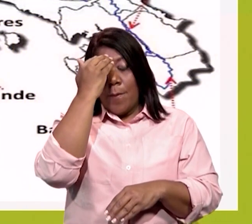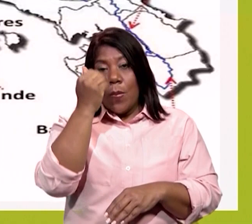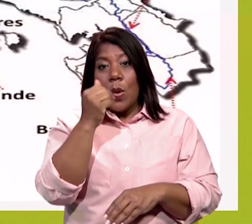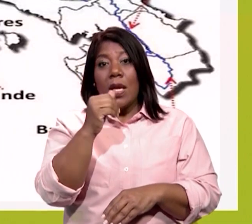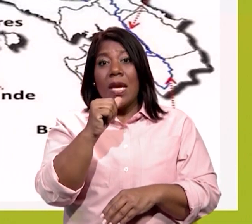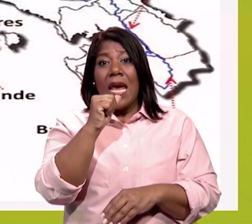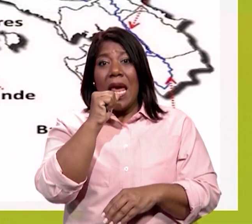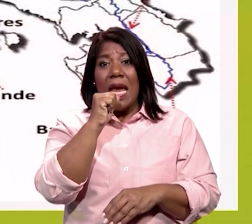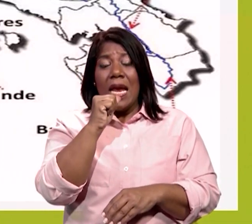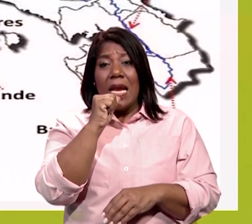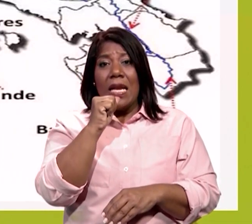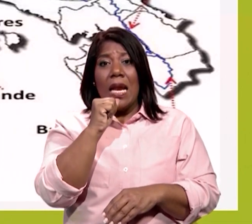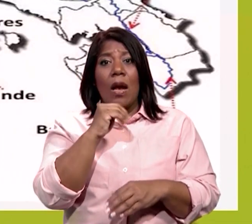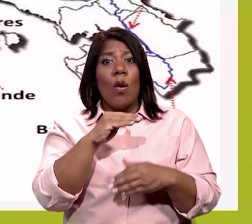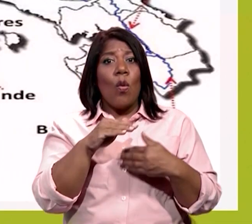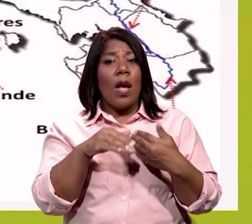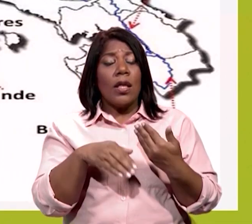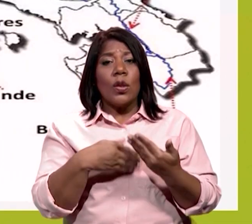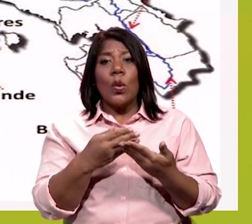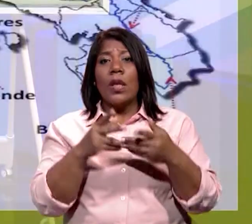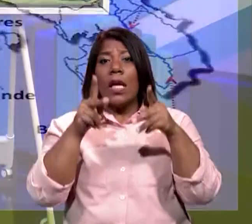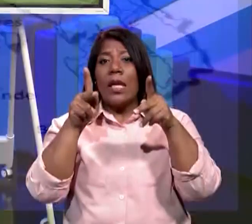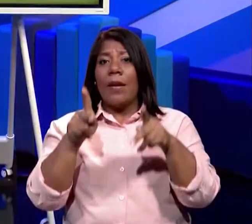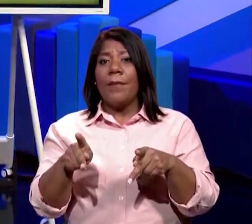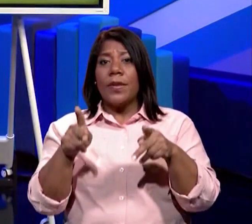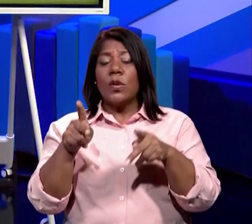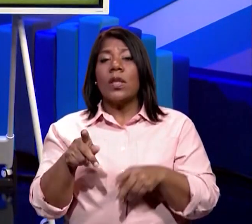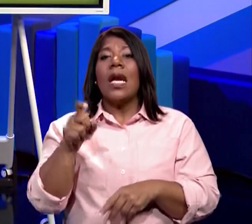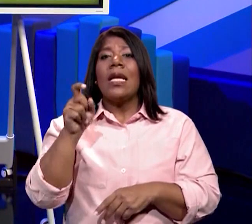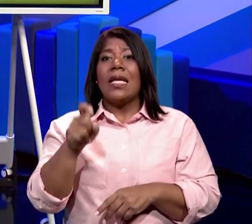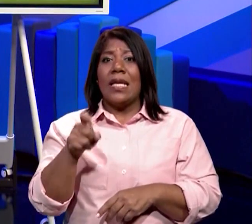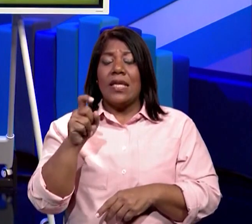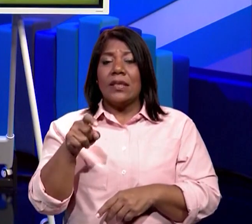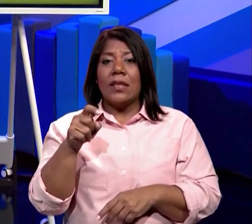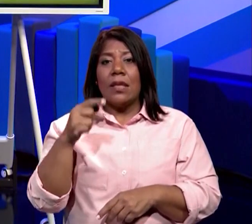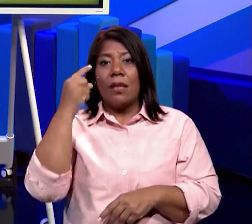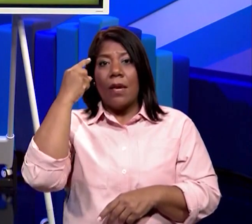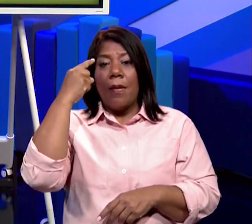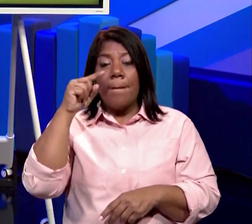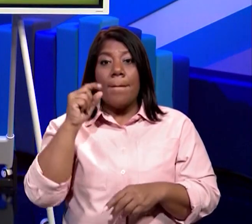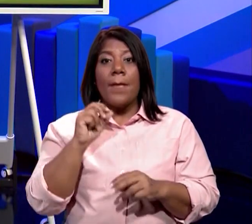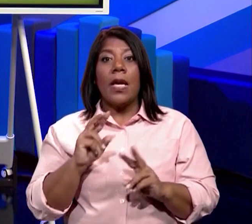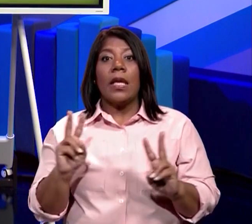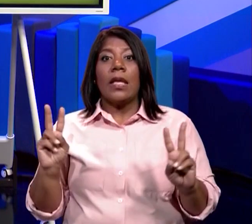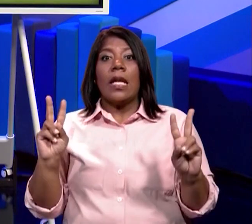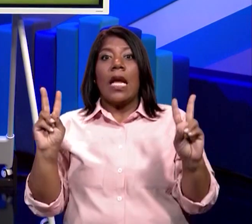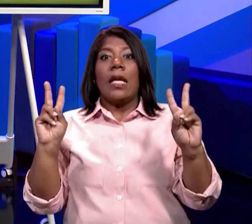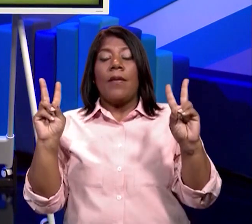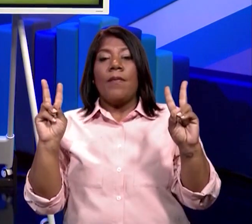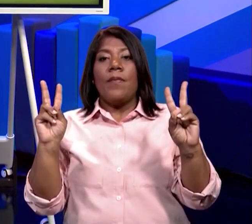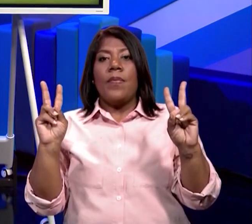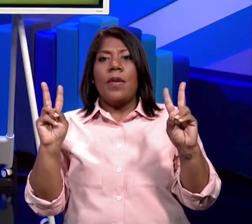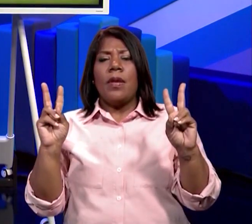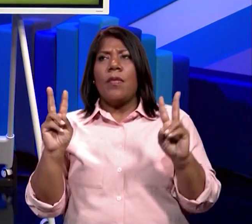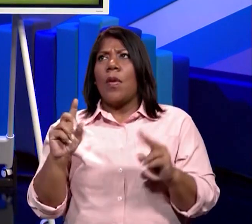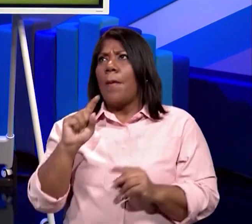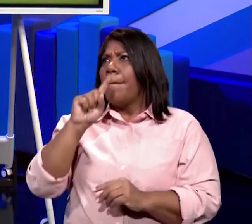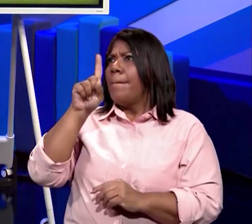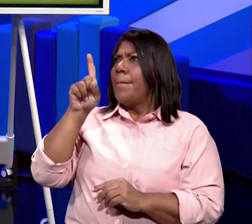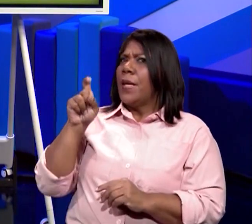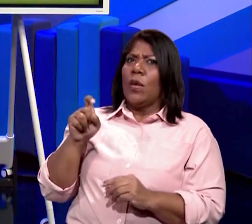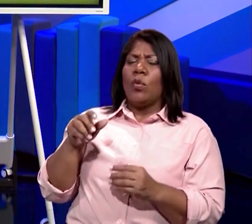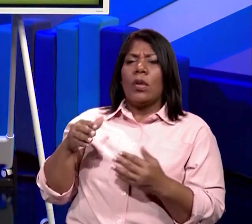vital líquido que todos los seres humanos necesitamos para sobrevivir. ¿Y cómo así, maestra